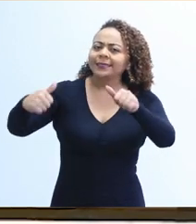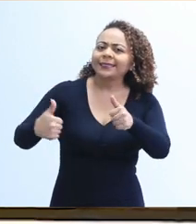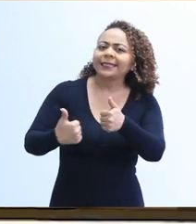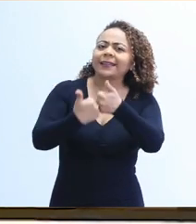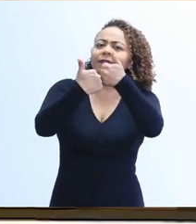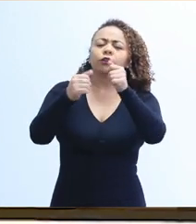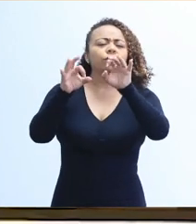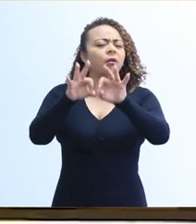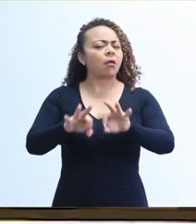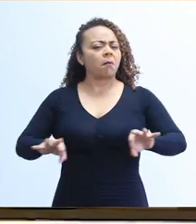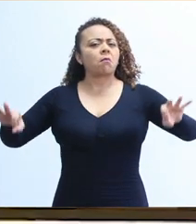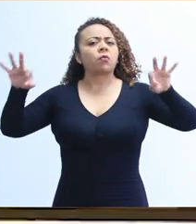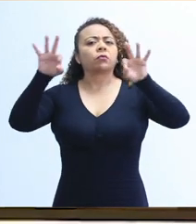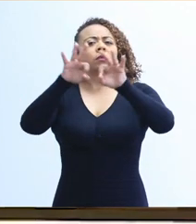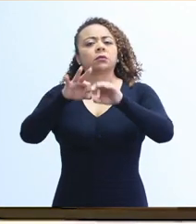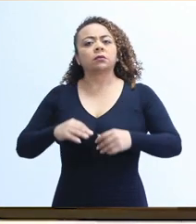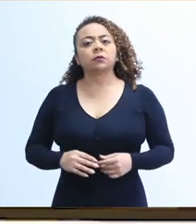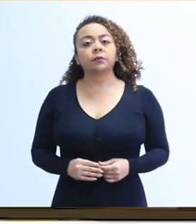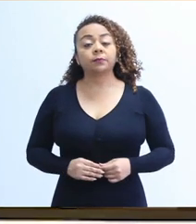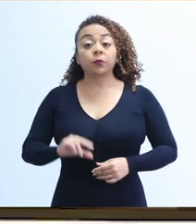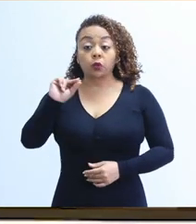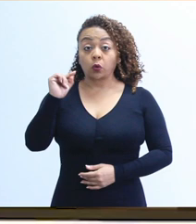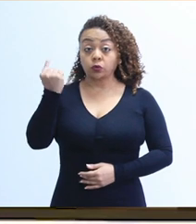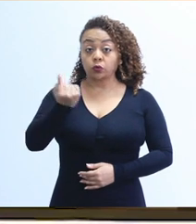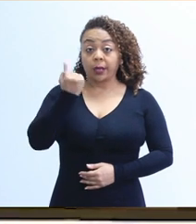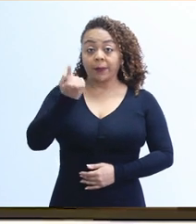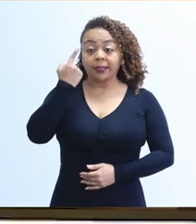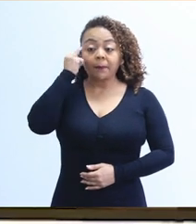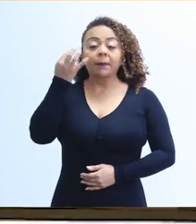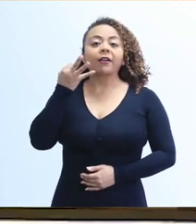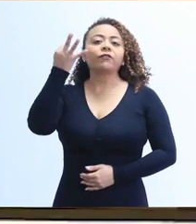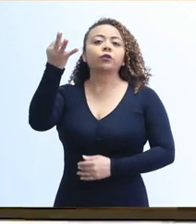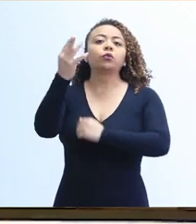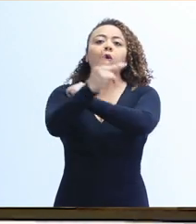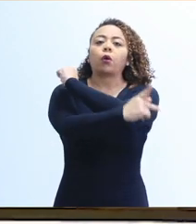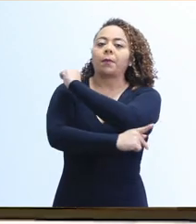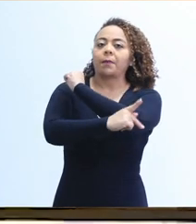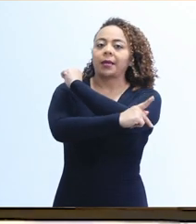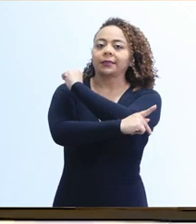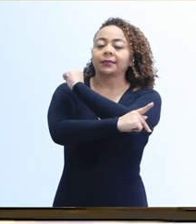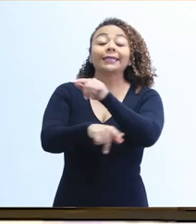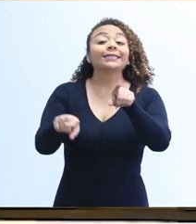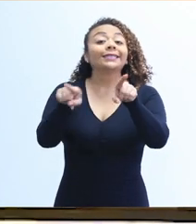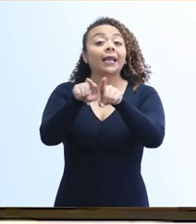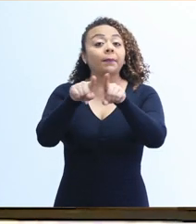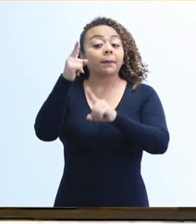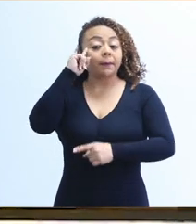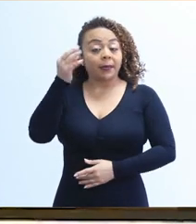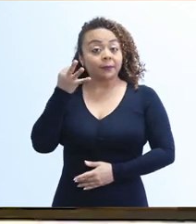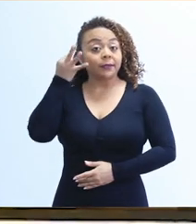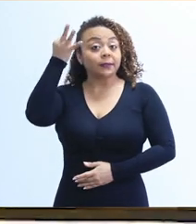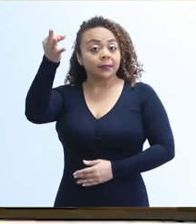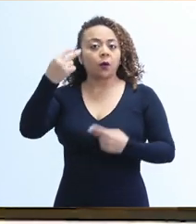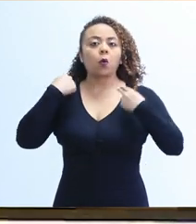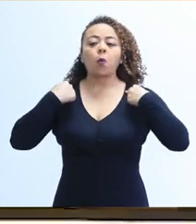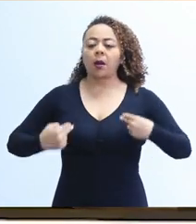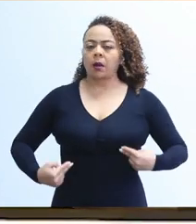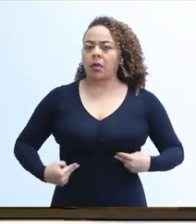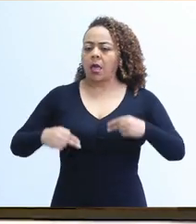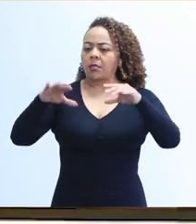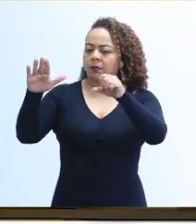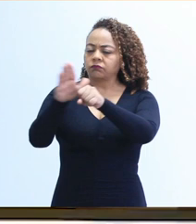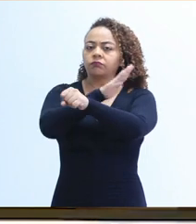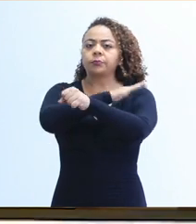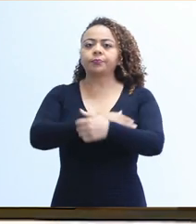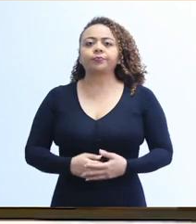desafíos importantísimos, no sólo para el futuro de nuestro país, sino para el destino mismo de la humanidad.